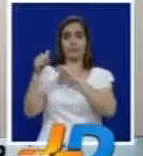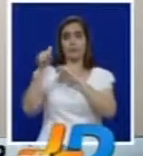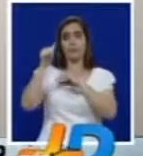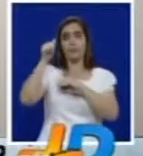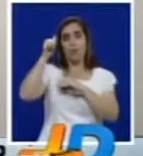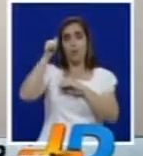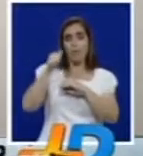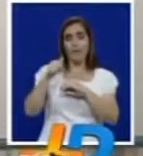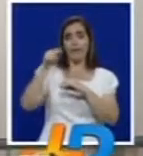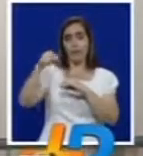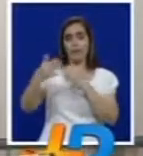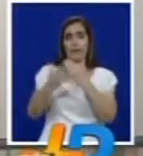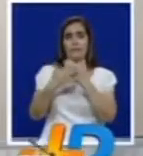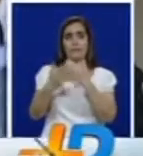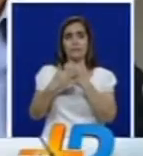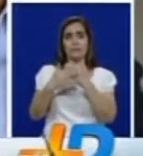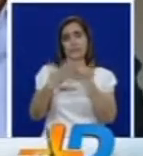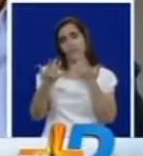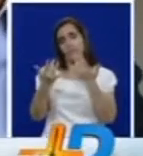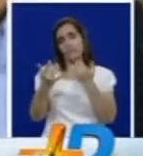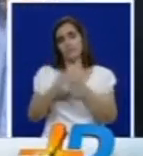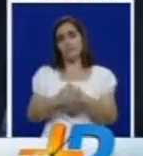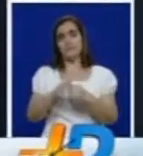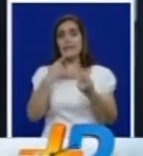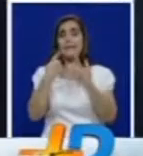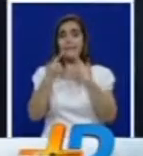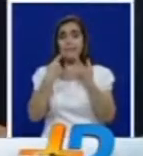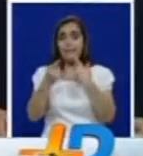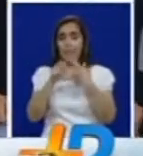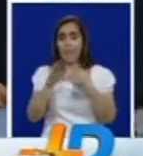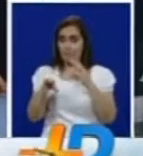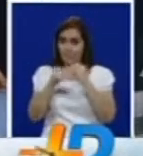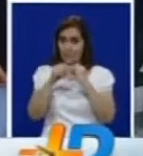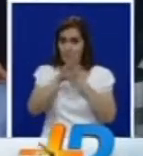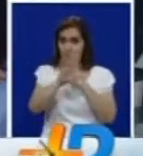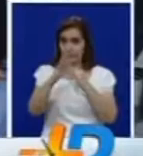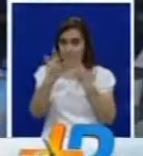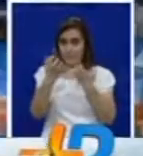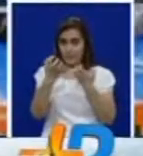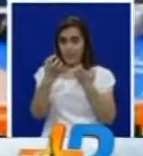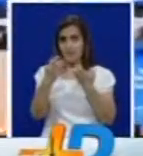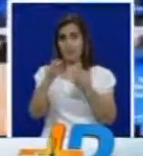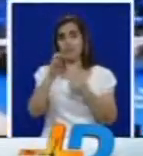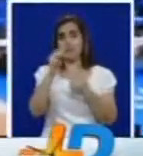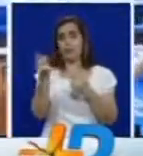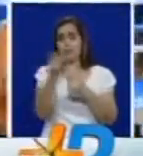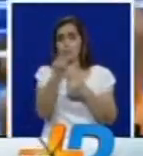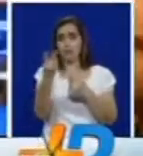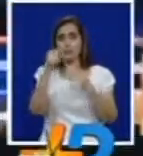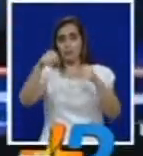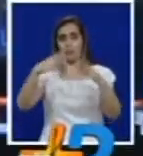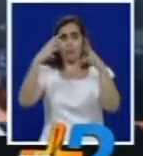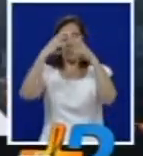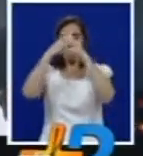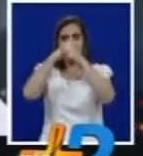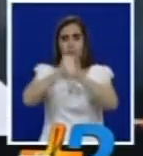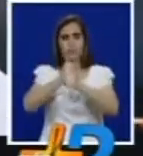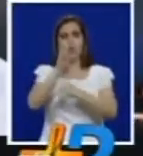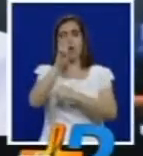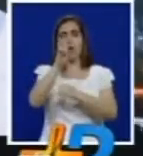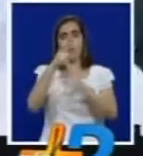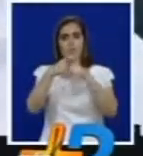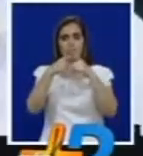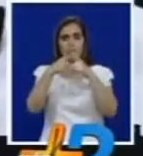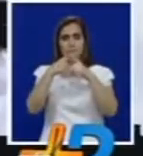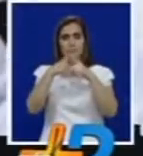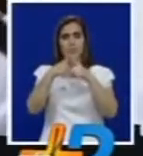hoy me confirman todo y estamos en eso la entrevista completa de nuestro director Gildardo Arango con el Momo Romero se transmitirá esta noche en la emisión de las 8 y